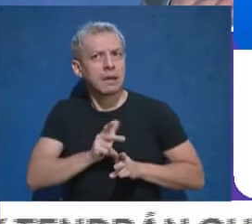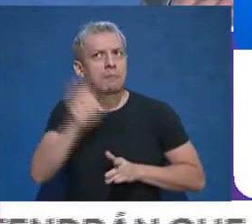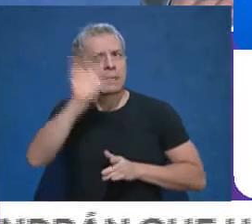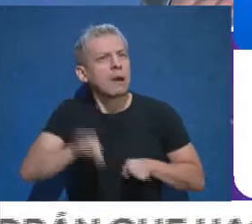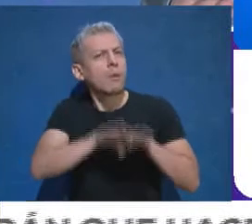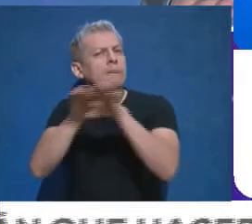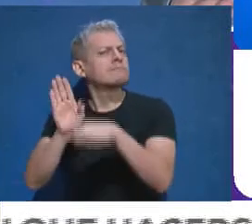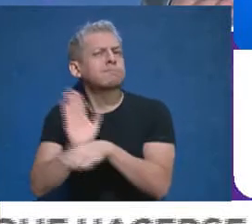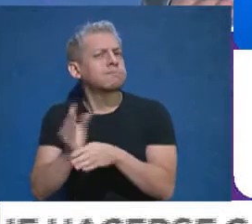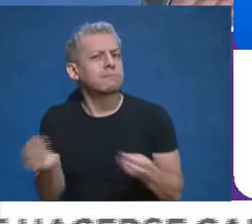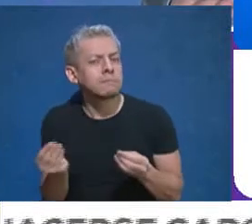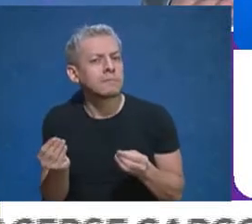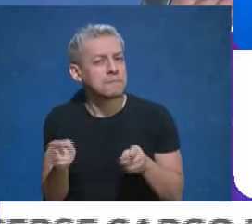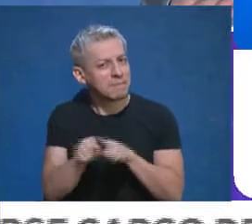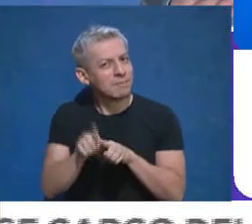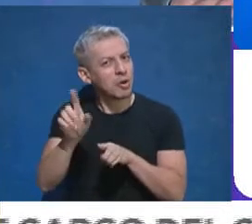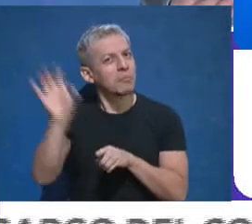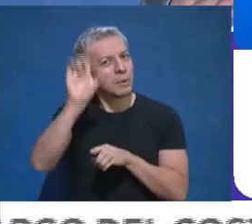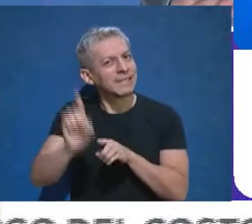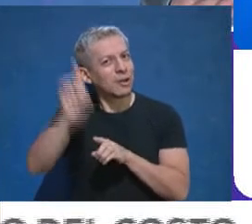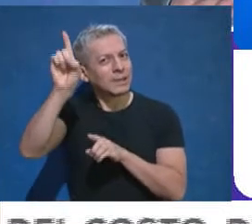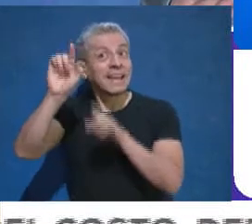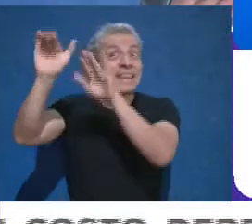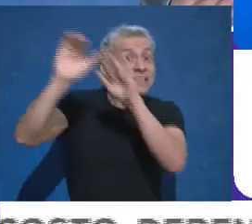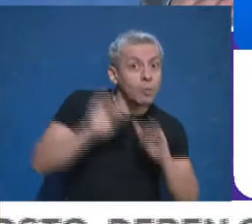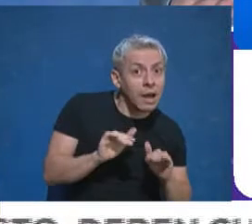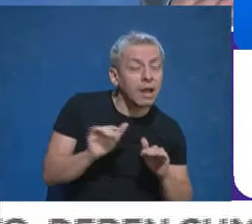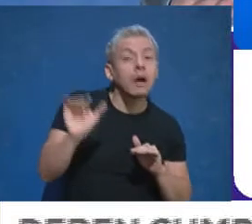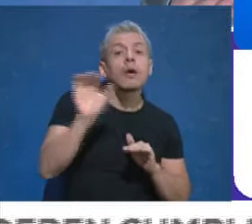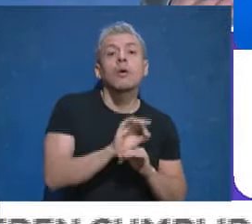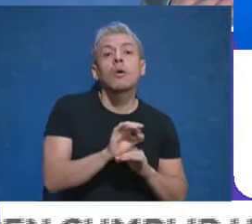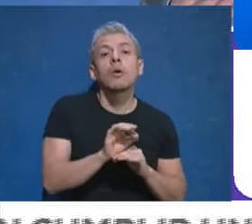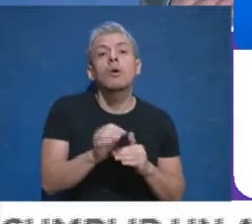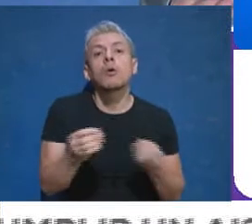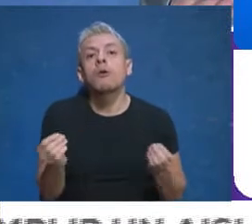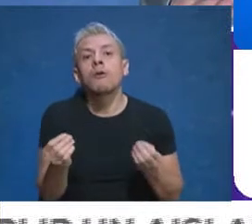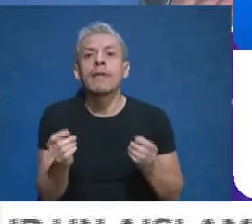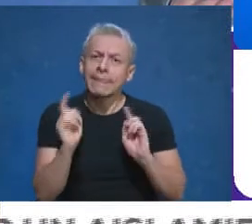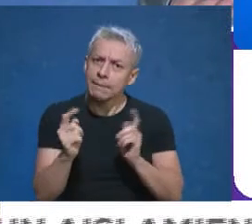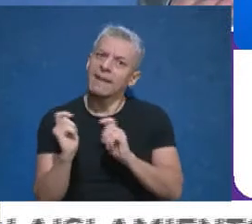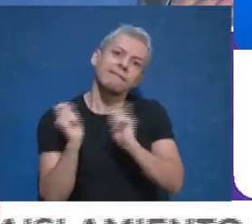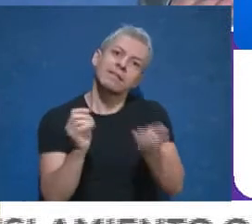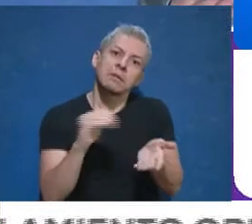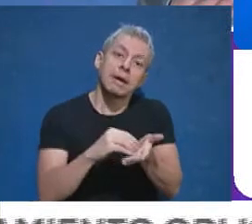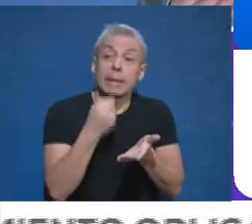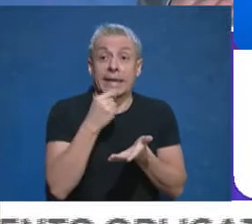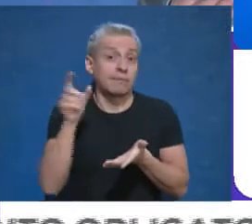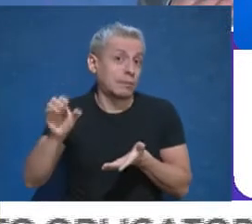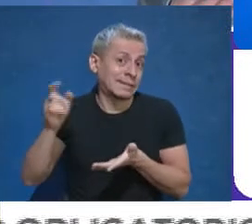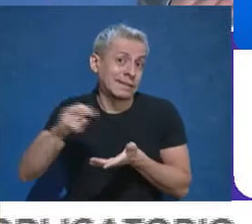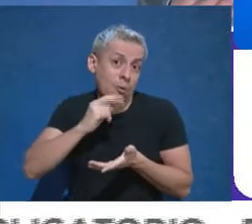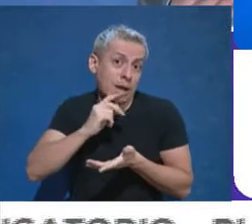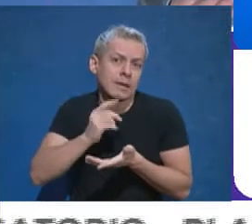que lograron las provincias del Norte Grande? ¿O algún tipo de beneficio como el que obtuvo San Juan, por ejemplo?